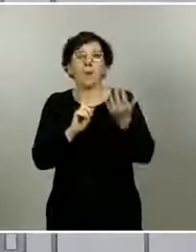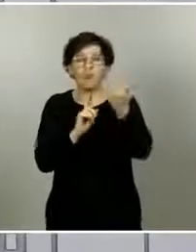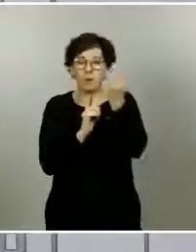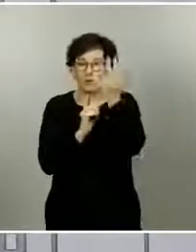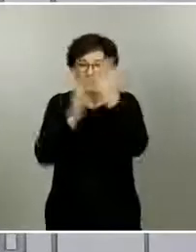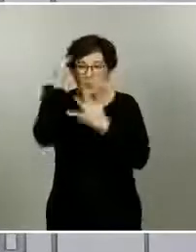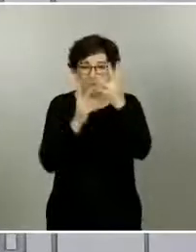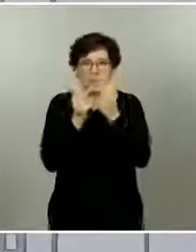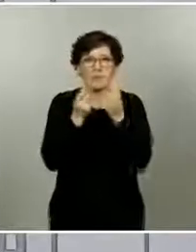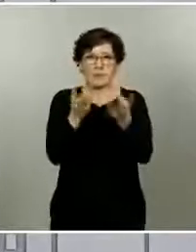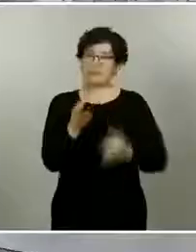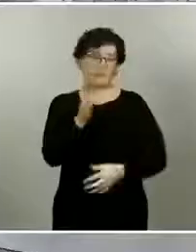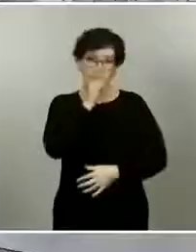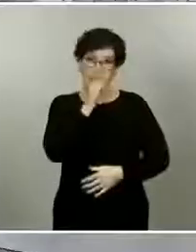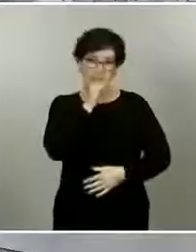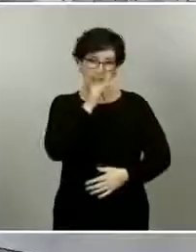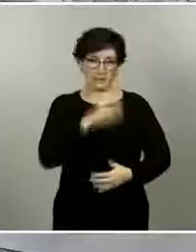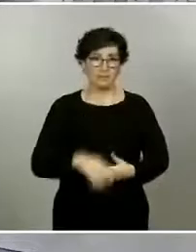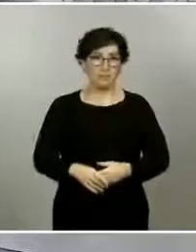cuantificarlo todavía.